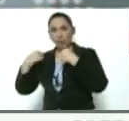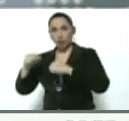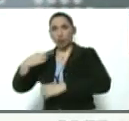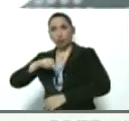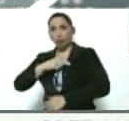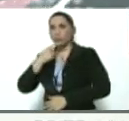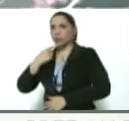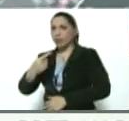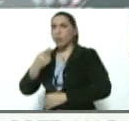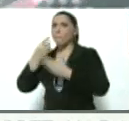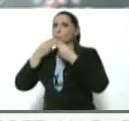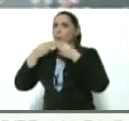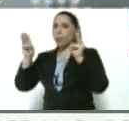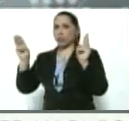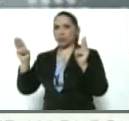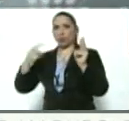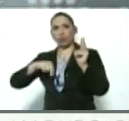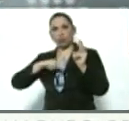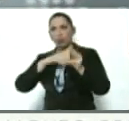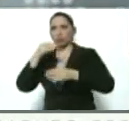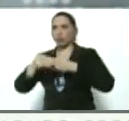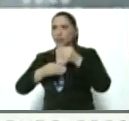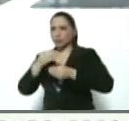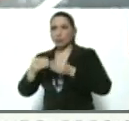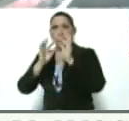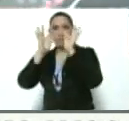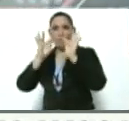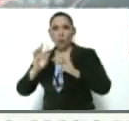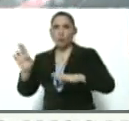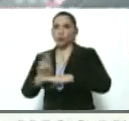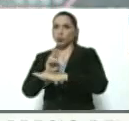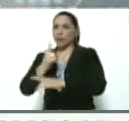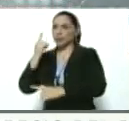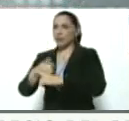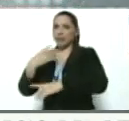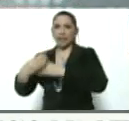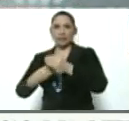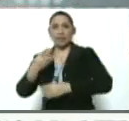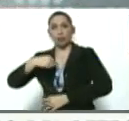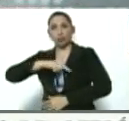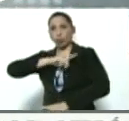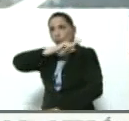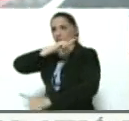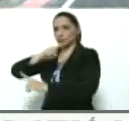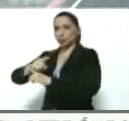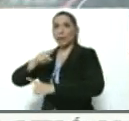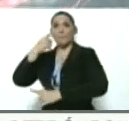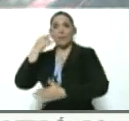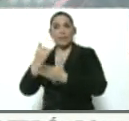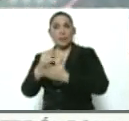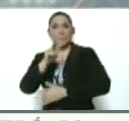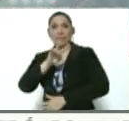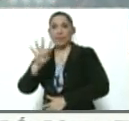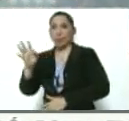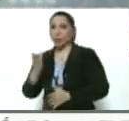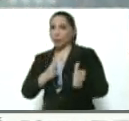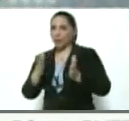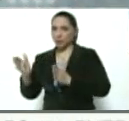públicamente, hicimos lo que de manera usual debe hacerse en esos casos. Nosotros denunciamos, mire, el 24 de marzo,